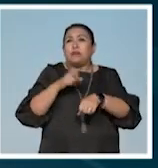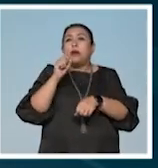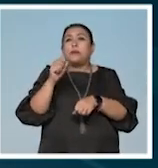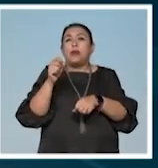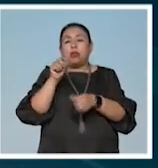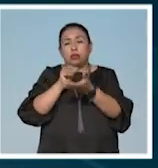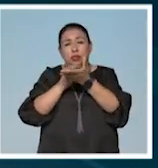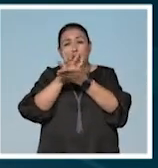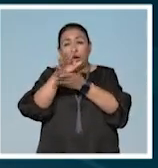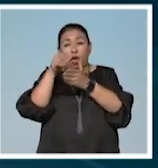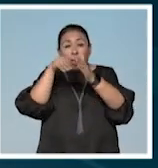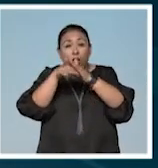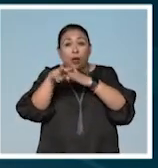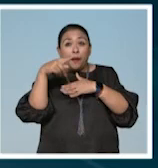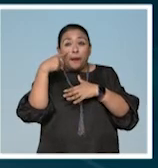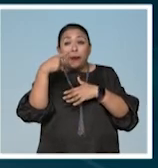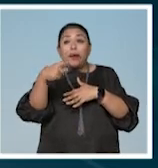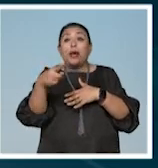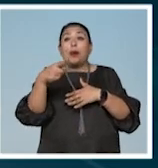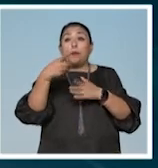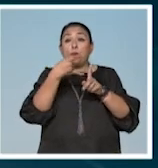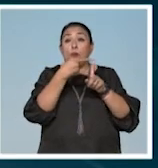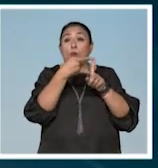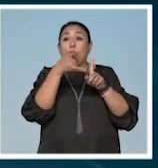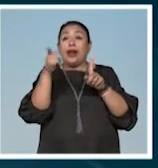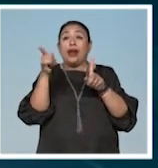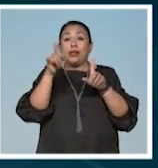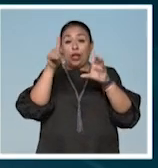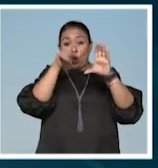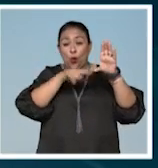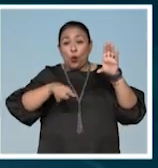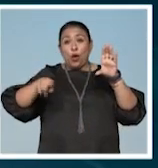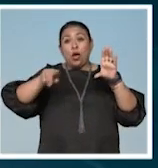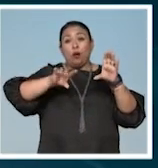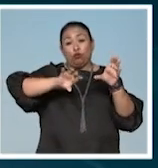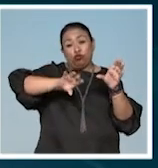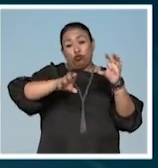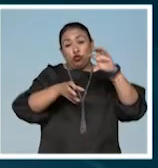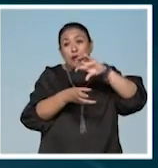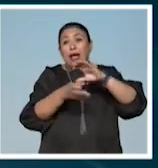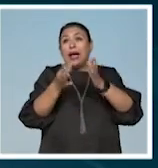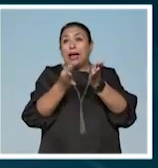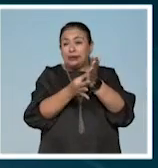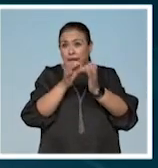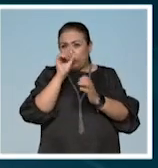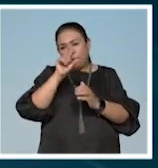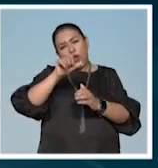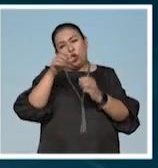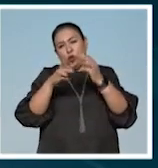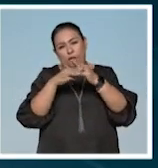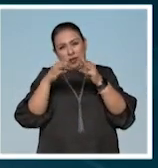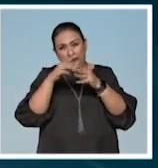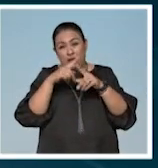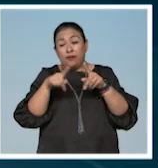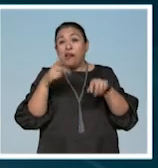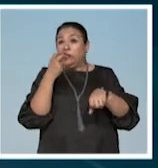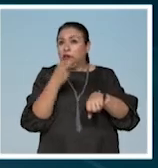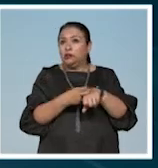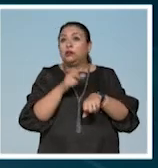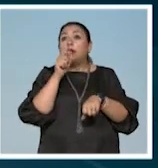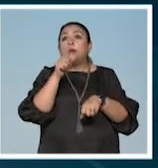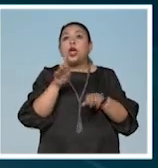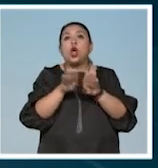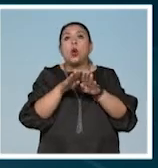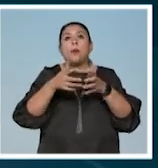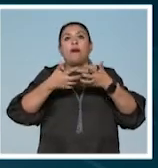pantalla para la experiencia inmersiva La puerta de la bóveda es de material de acero y también tiene otro tipo de materiales y lo más importante es el